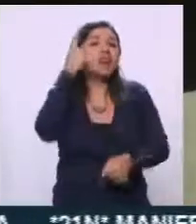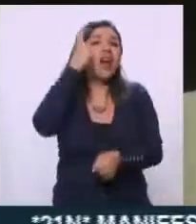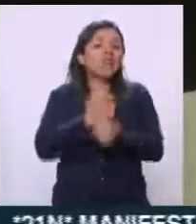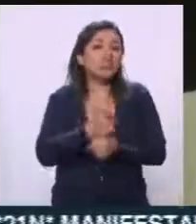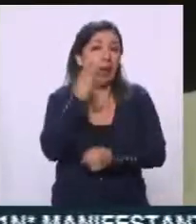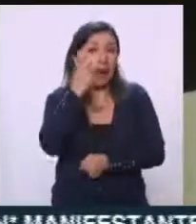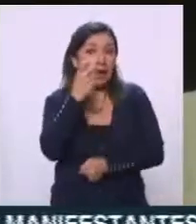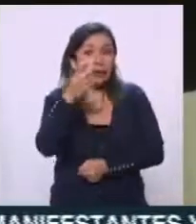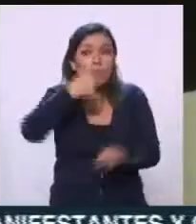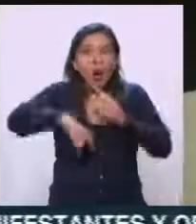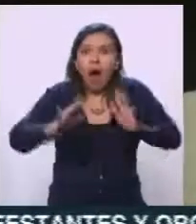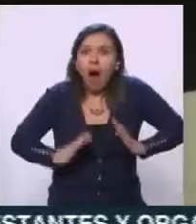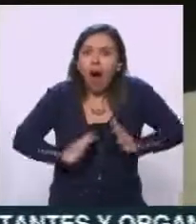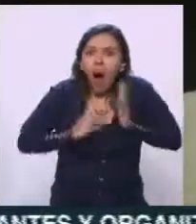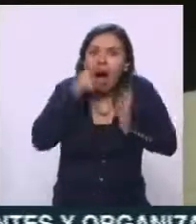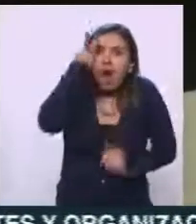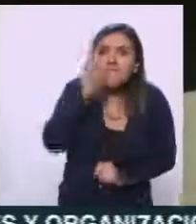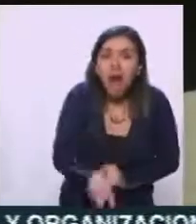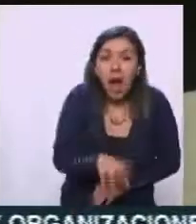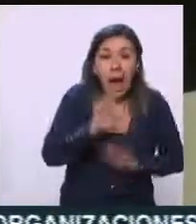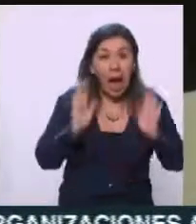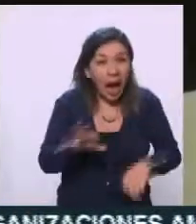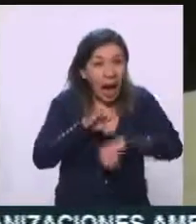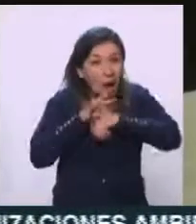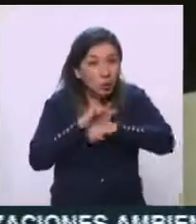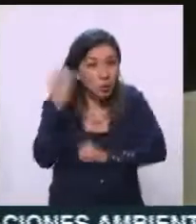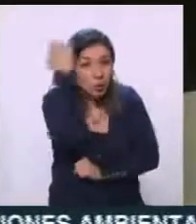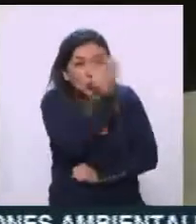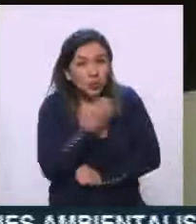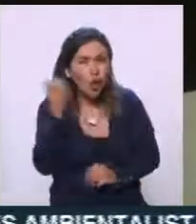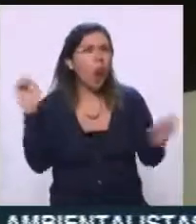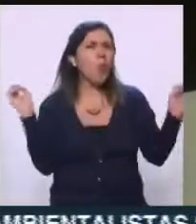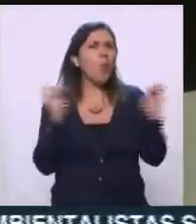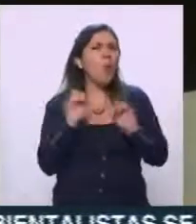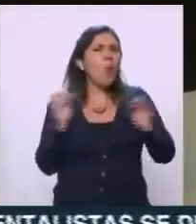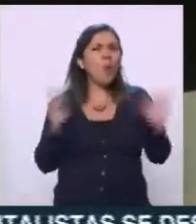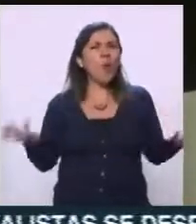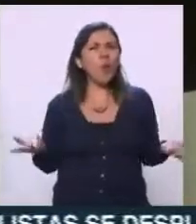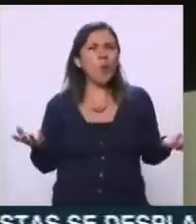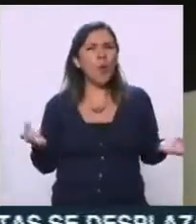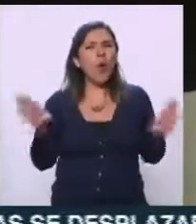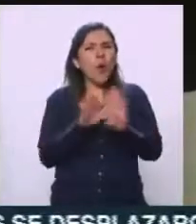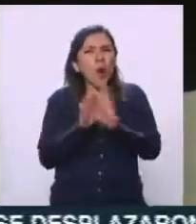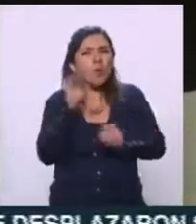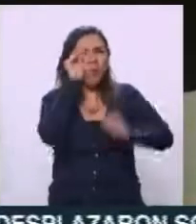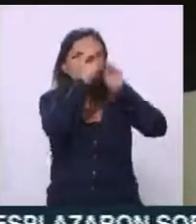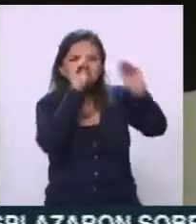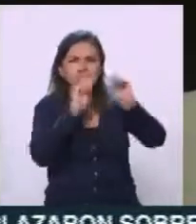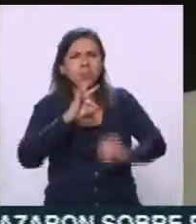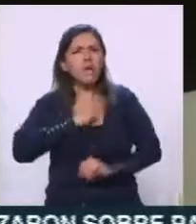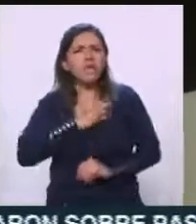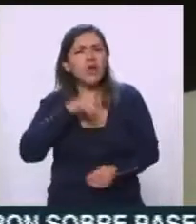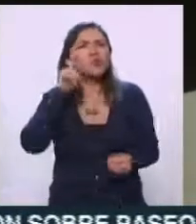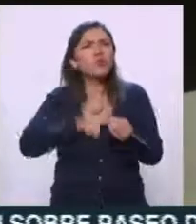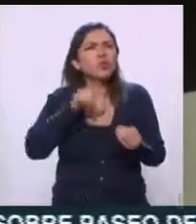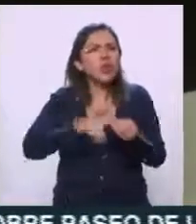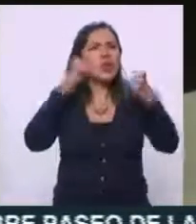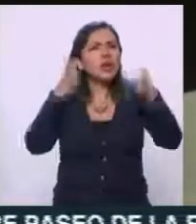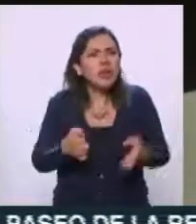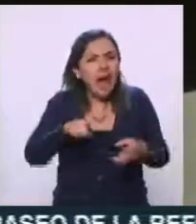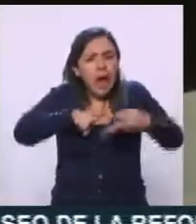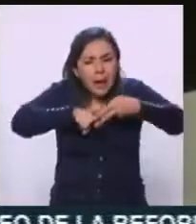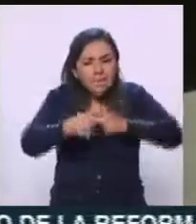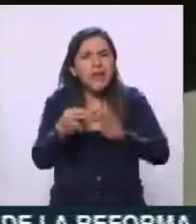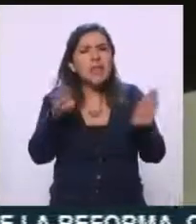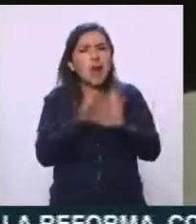dándola por cierta, es decir, ni siquiera se ha analizado a fondo, ¿no?, la estructura del virus, ¿no?, ya muchos